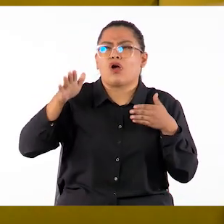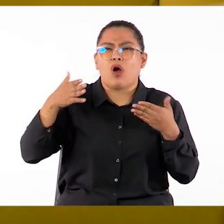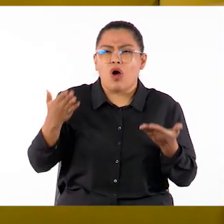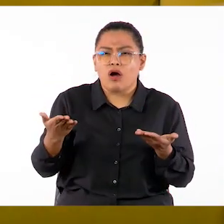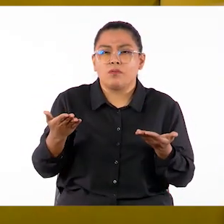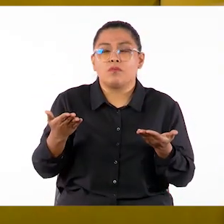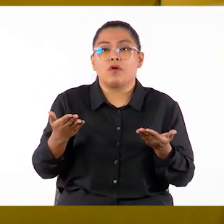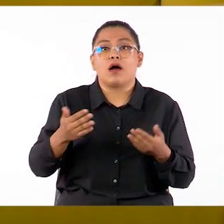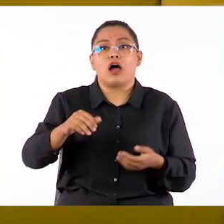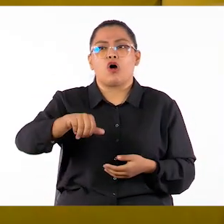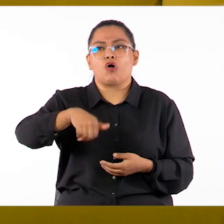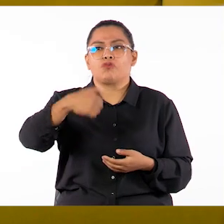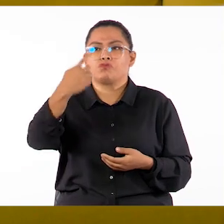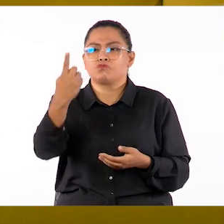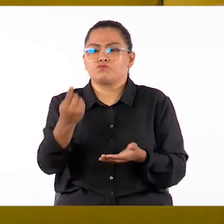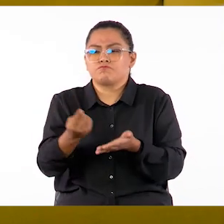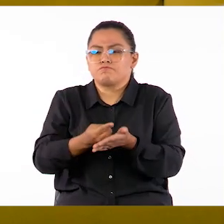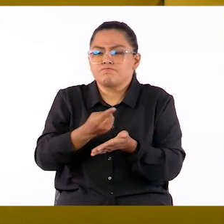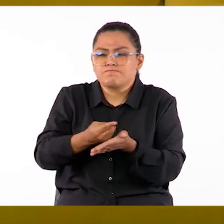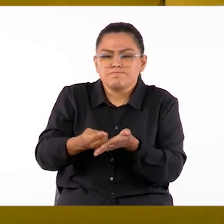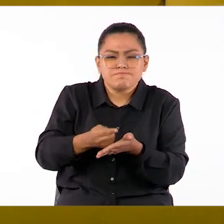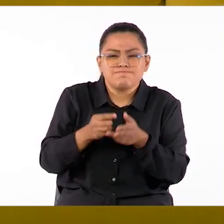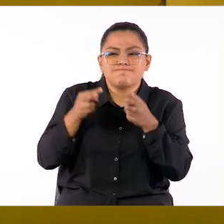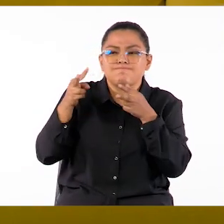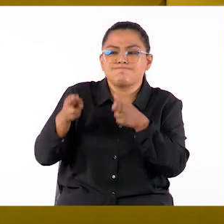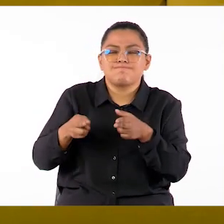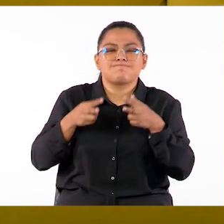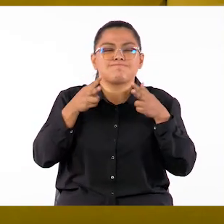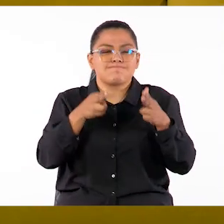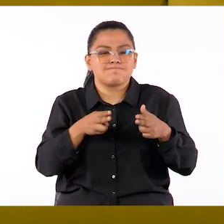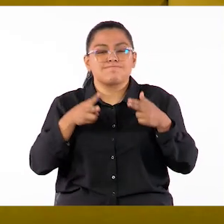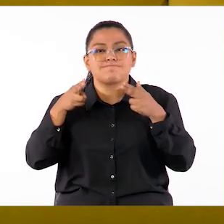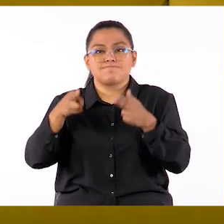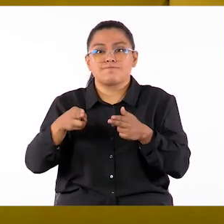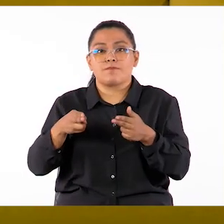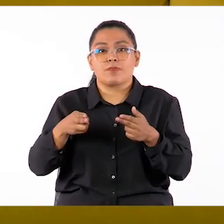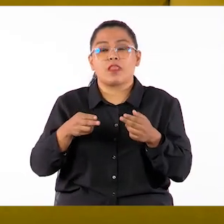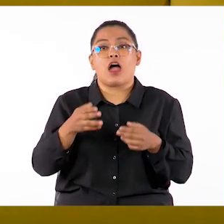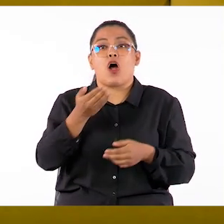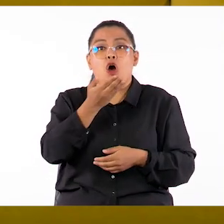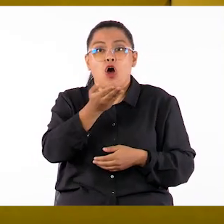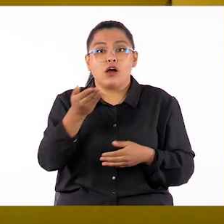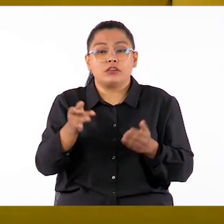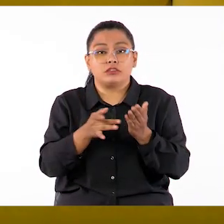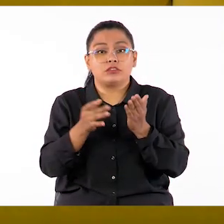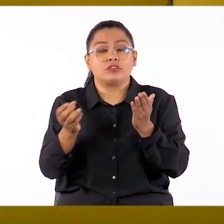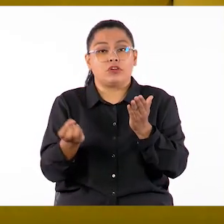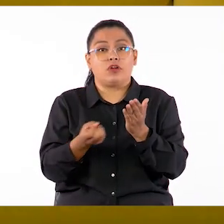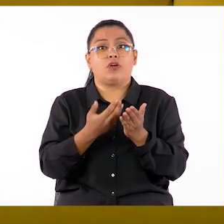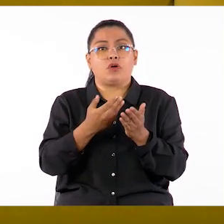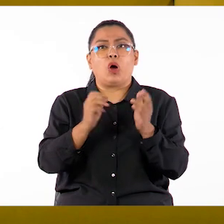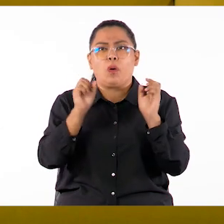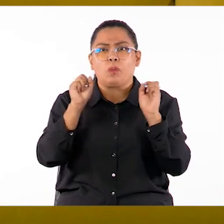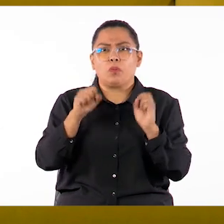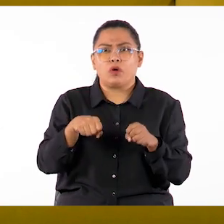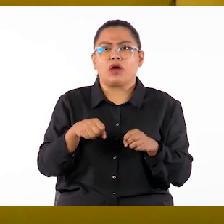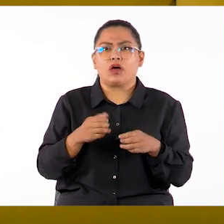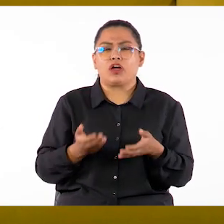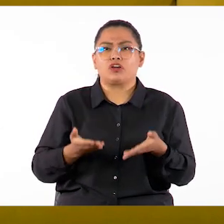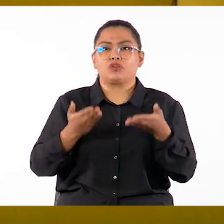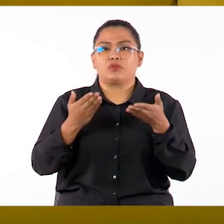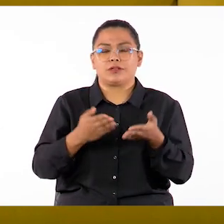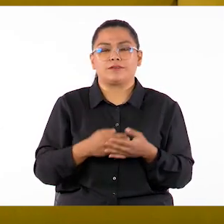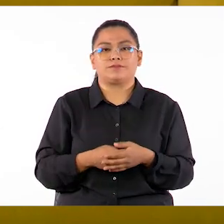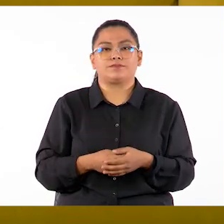discutiendo con otras personas sobre un tema. Se aprende con los dispositivos que se utilizan. Por otro lado, tenemos al